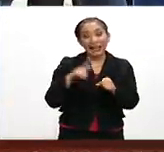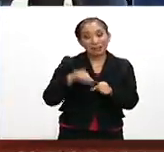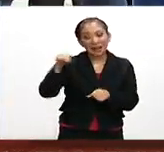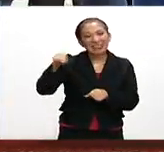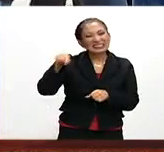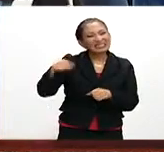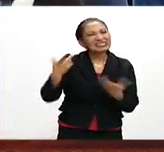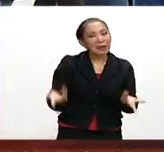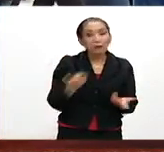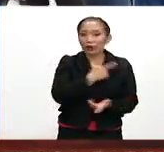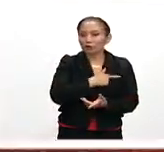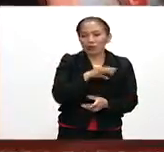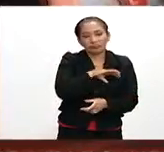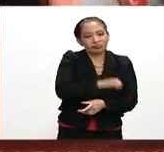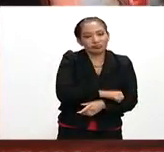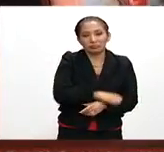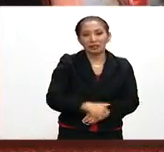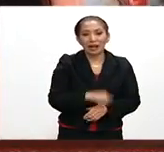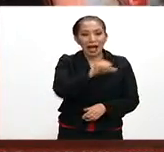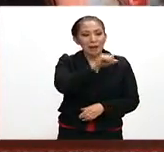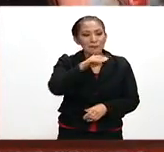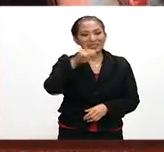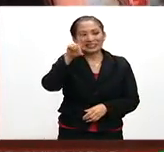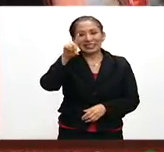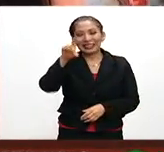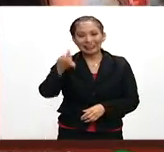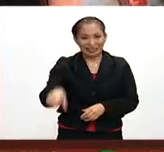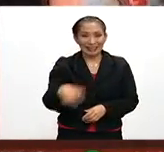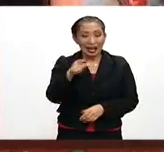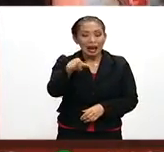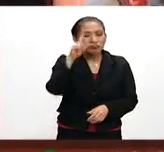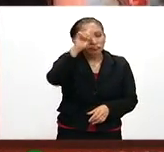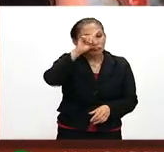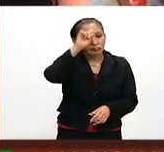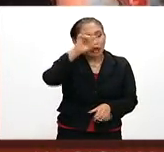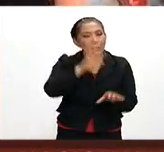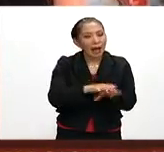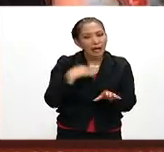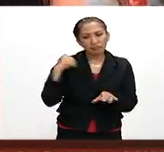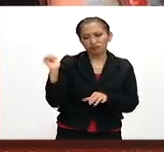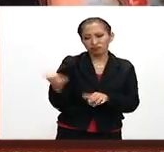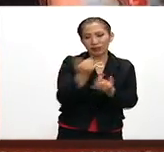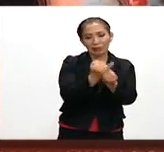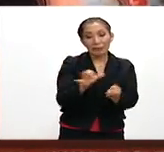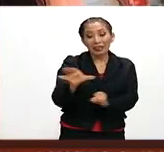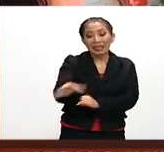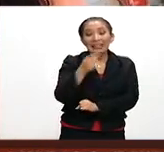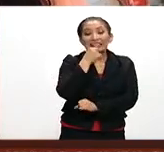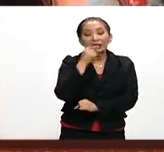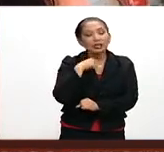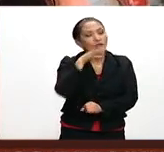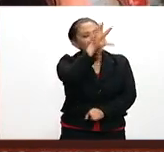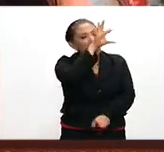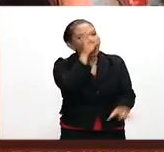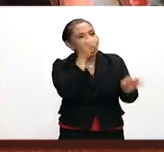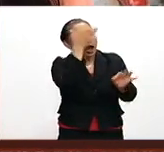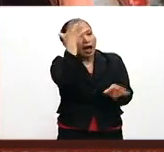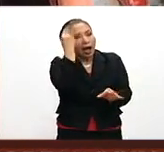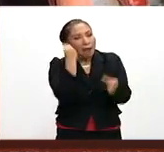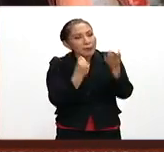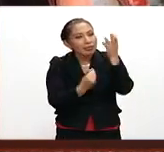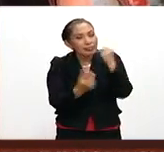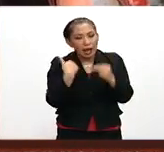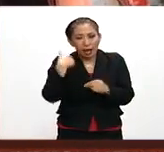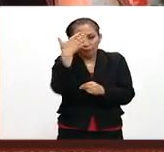me gustan mucho. El ABCD propone que sea de manera más autónoma, que el niño retome esas habilidades,